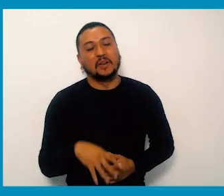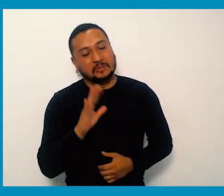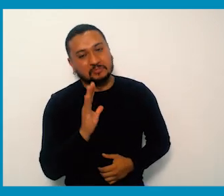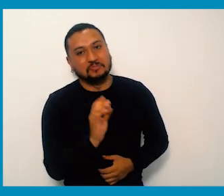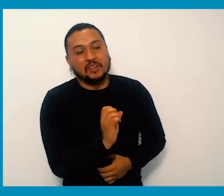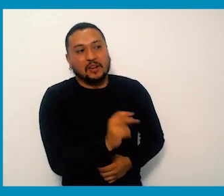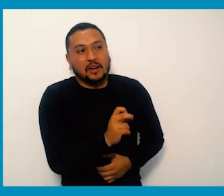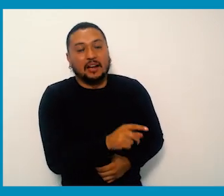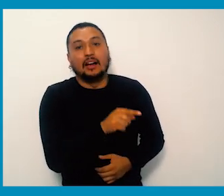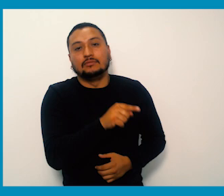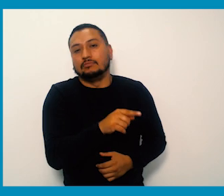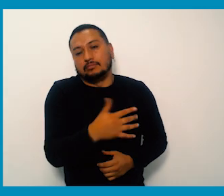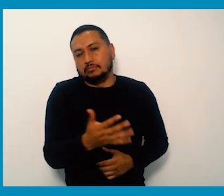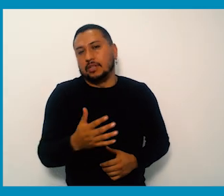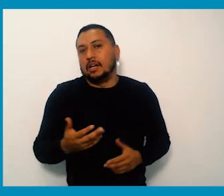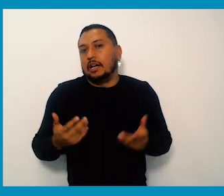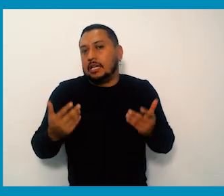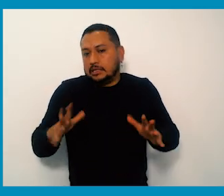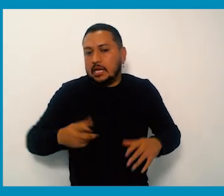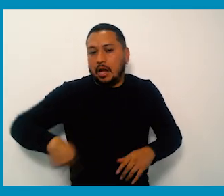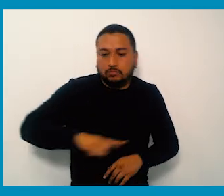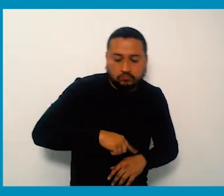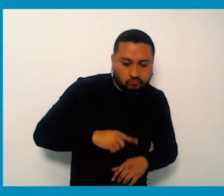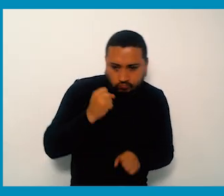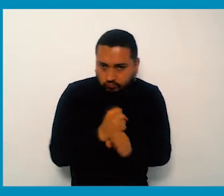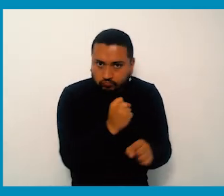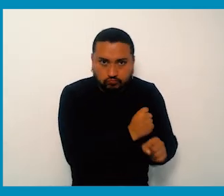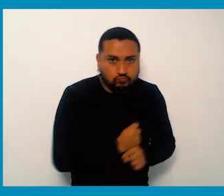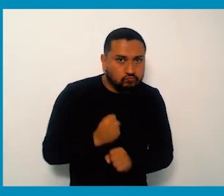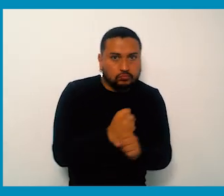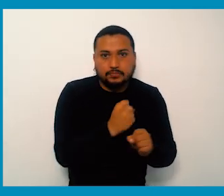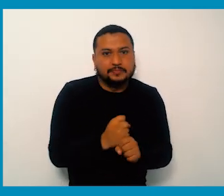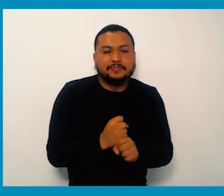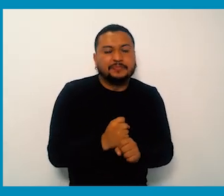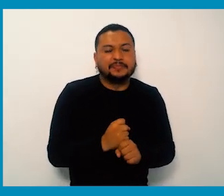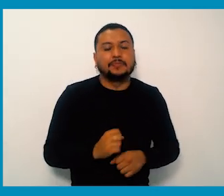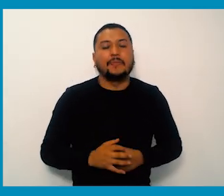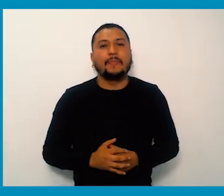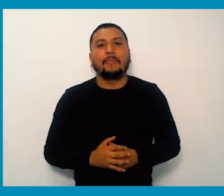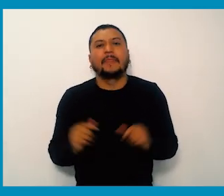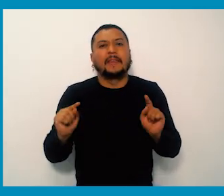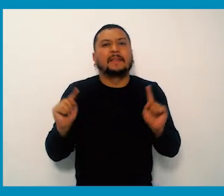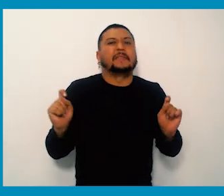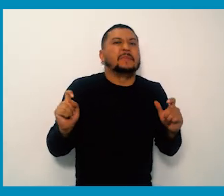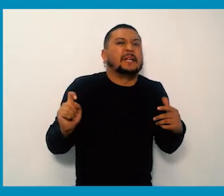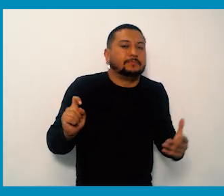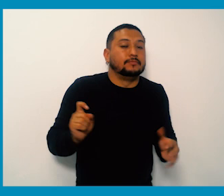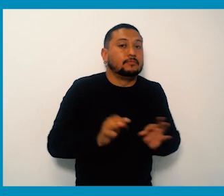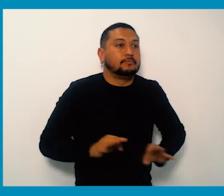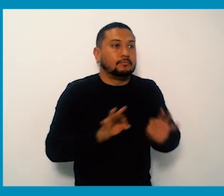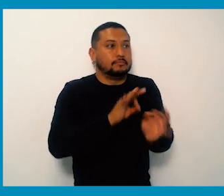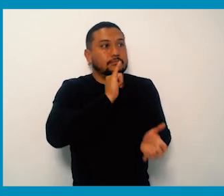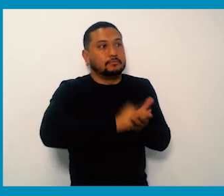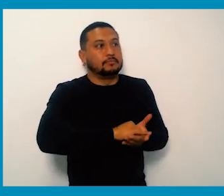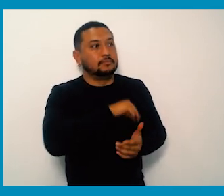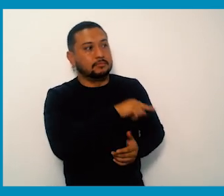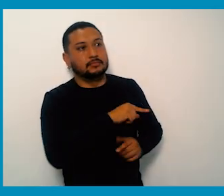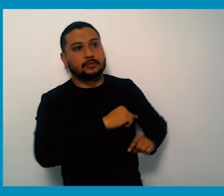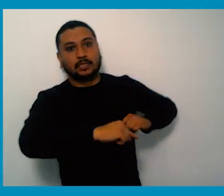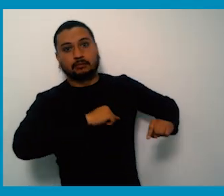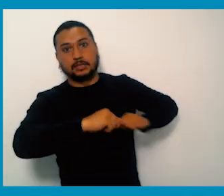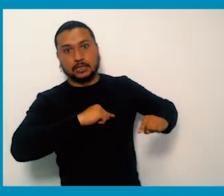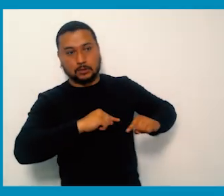un usuario insatisfecho habla bien de nosotros en cualquier parte y aunque nadie quiere volver a un